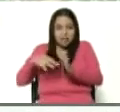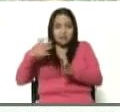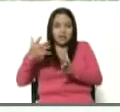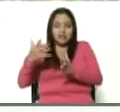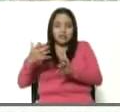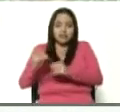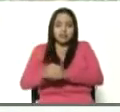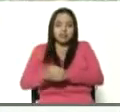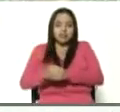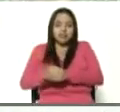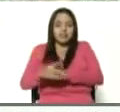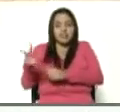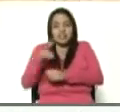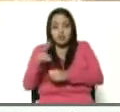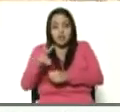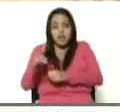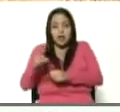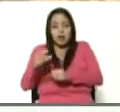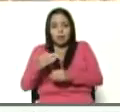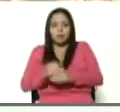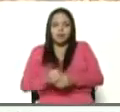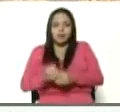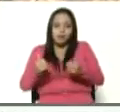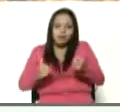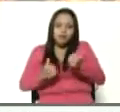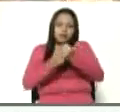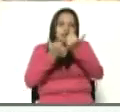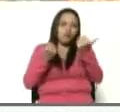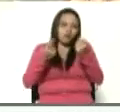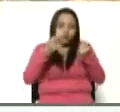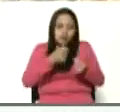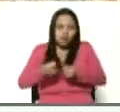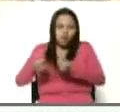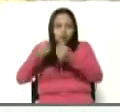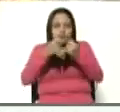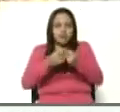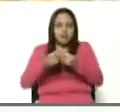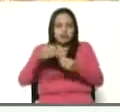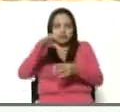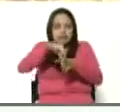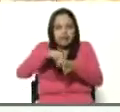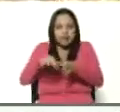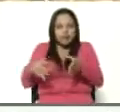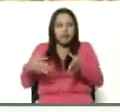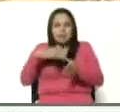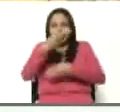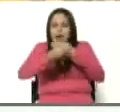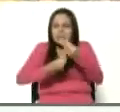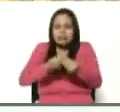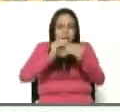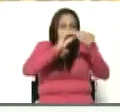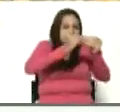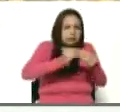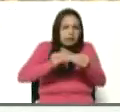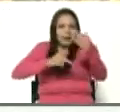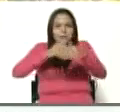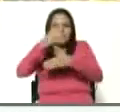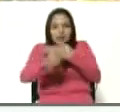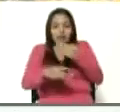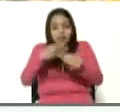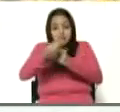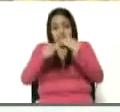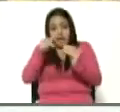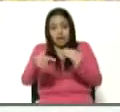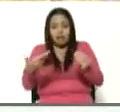potencia económica agroproductora, vamos a diseñar los planes para que así sea,